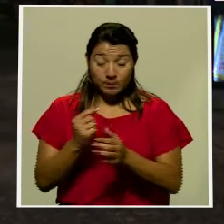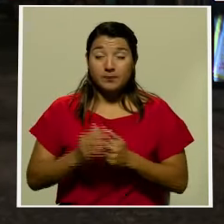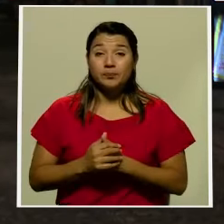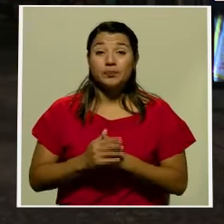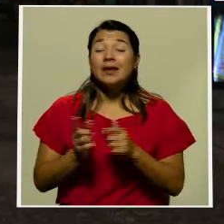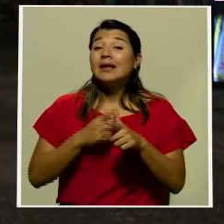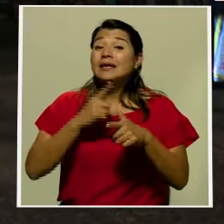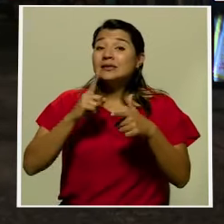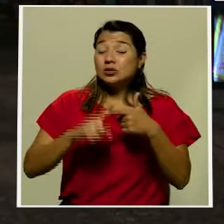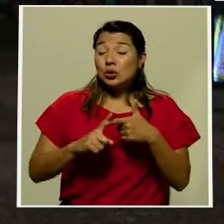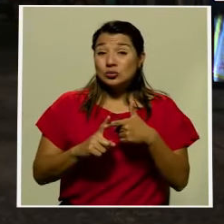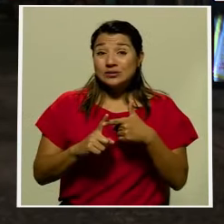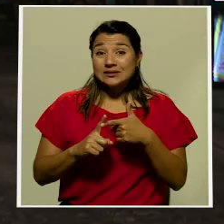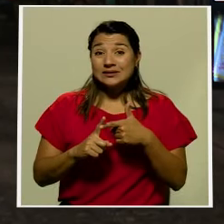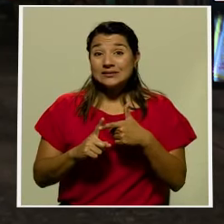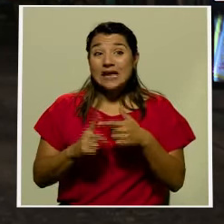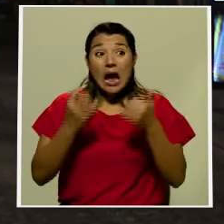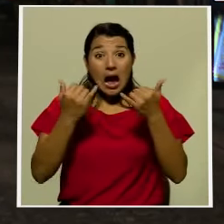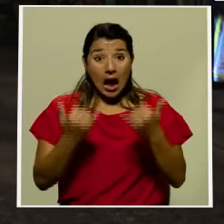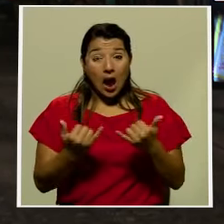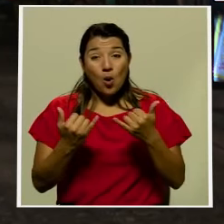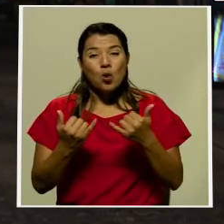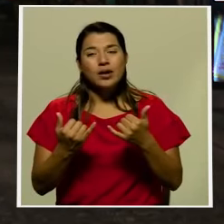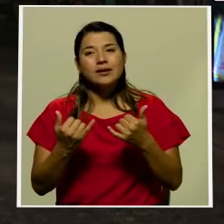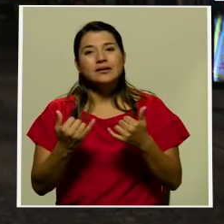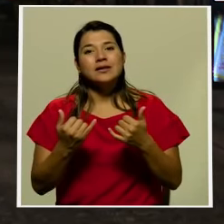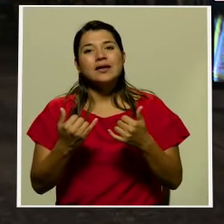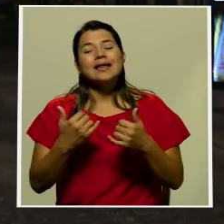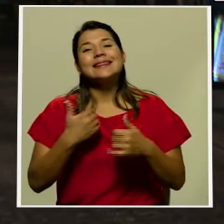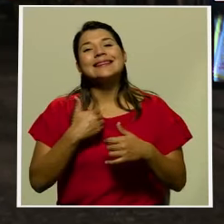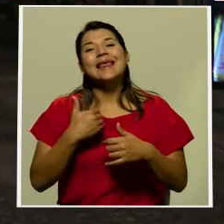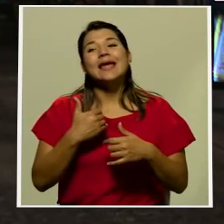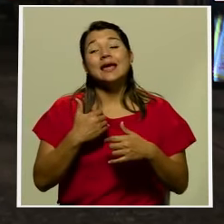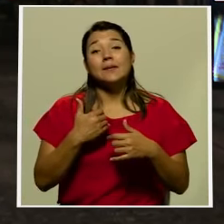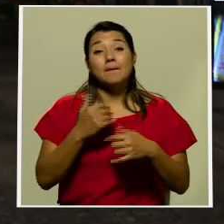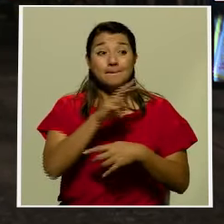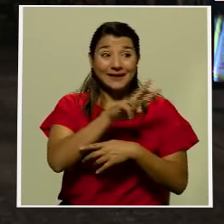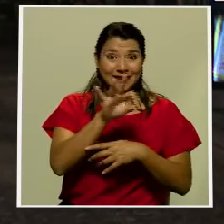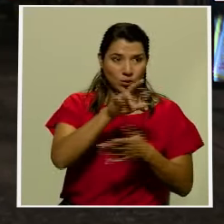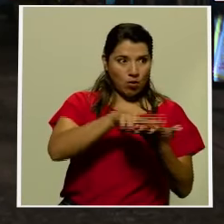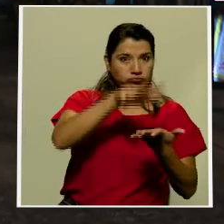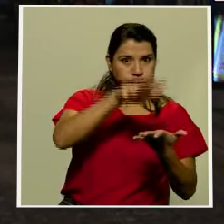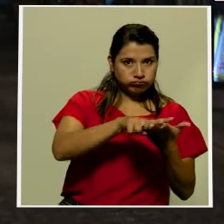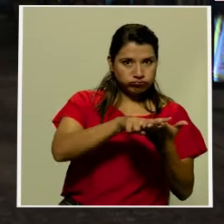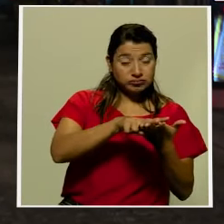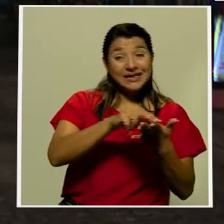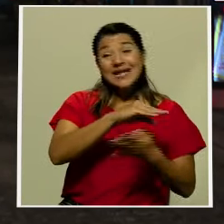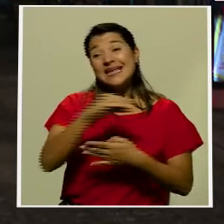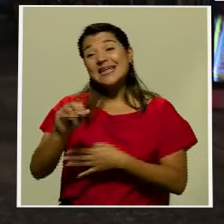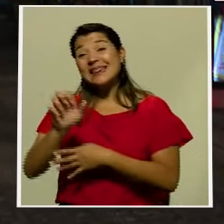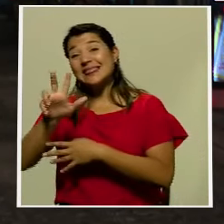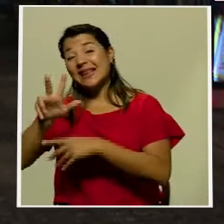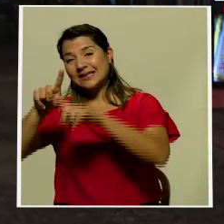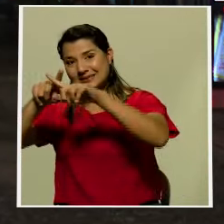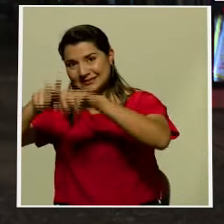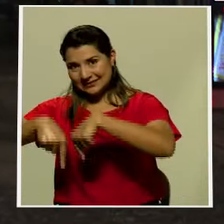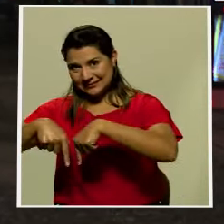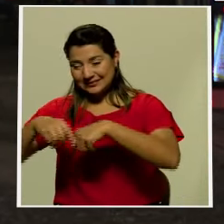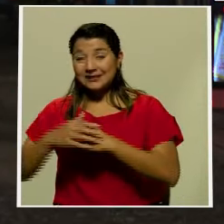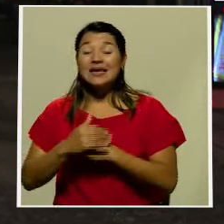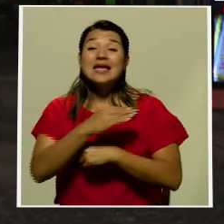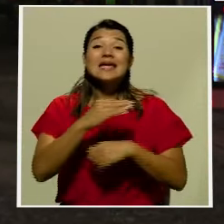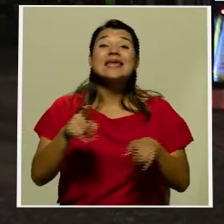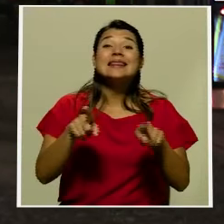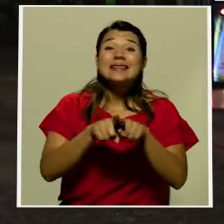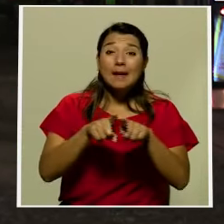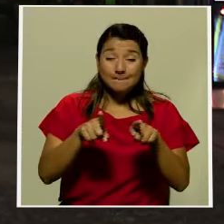hace es que anula tres de los delitos que se le estaban culpando además también se anula